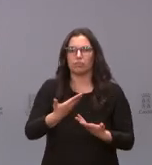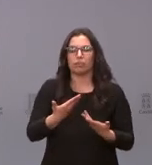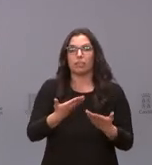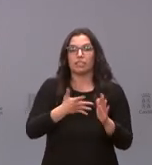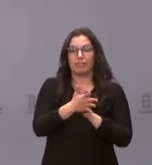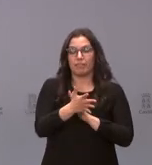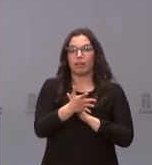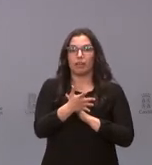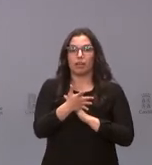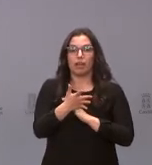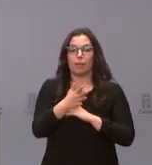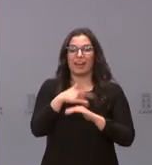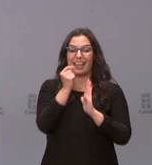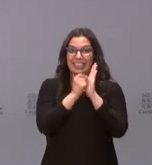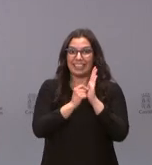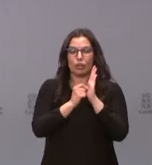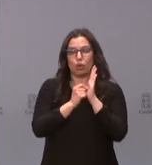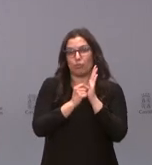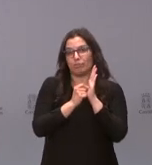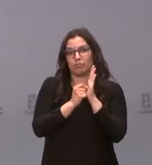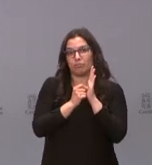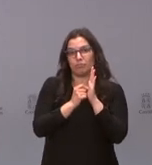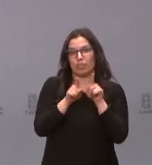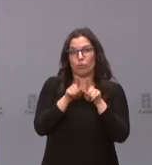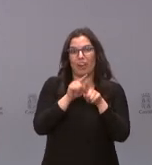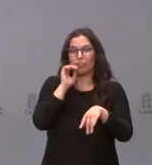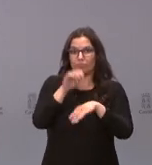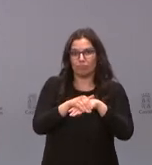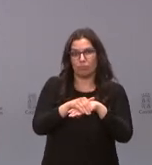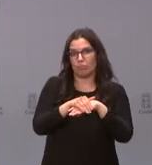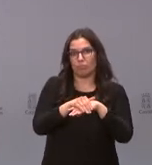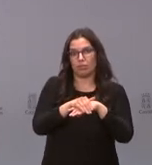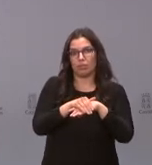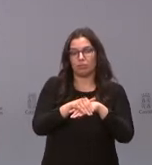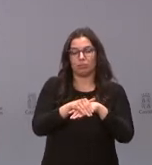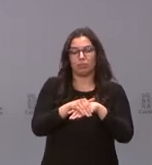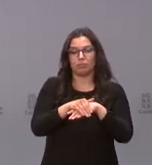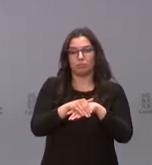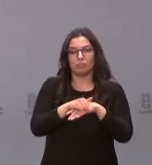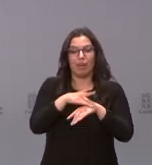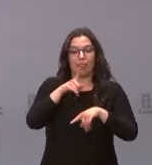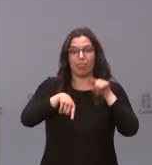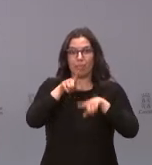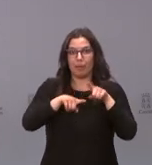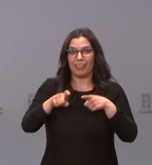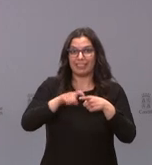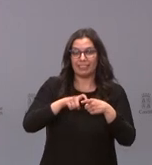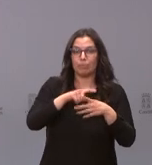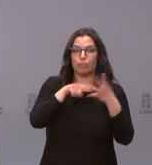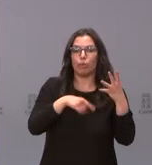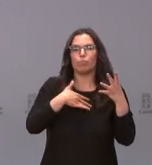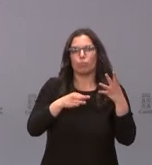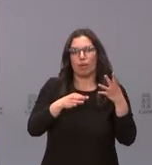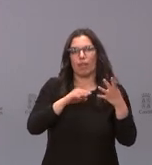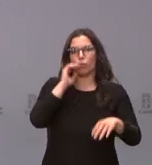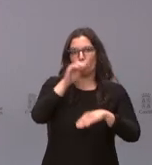para seguir un criterio, en definitiva, con una capitalidad del parque correspondiente según la categoría y permitir cumplir